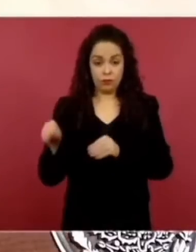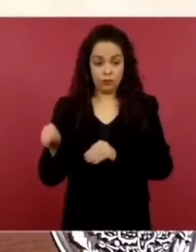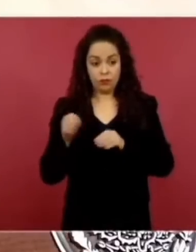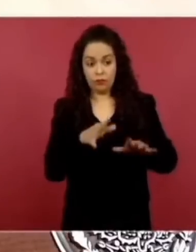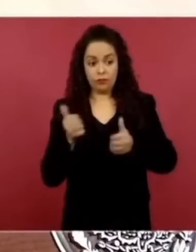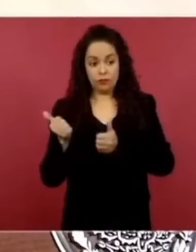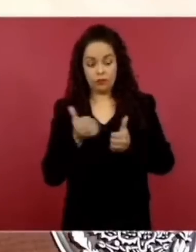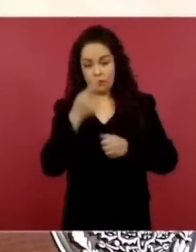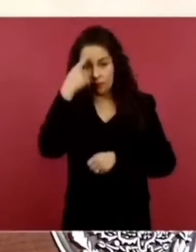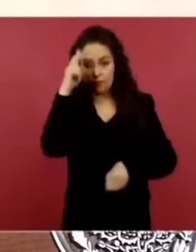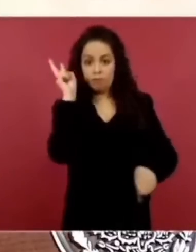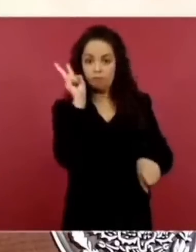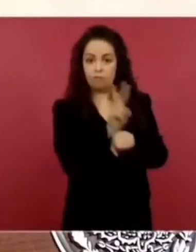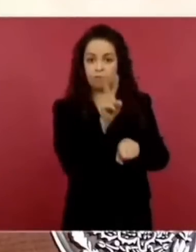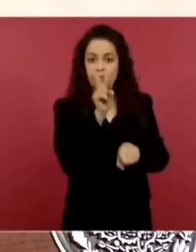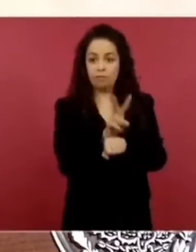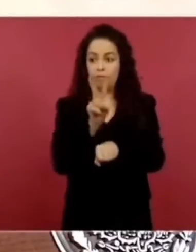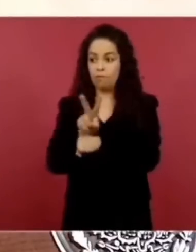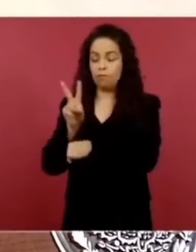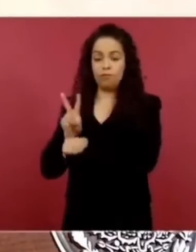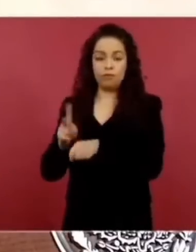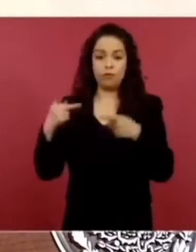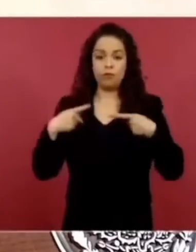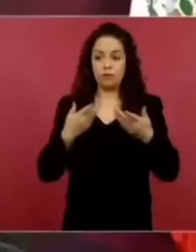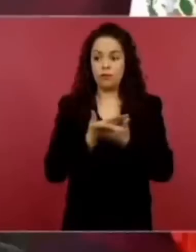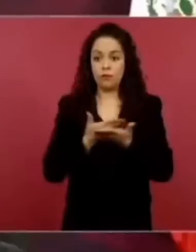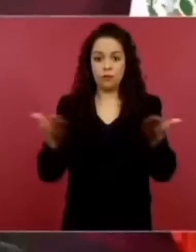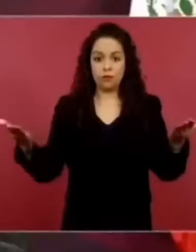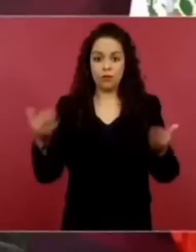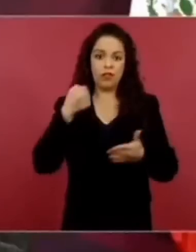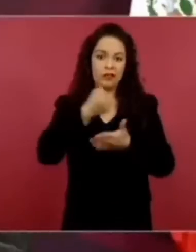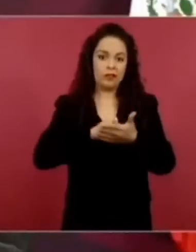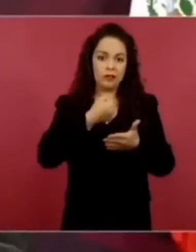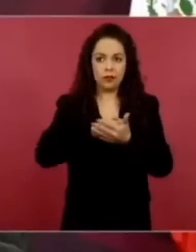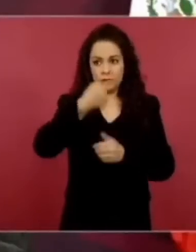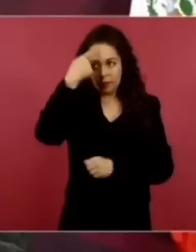buscando que se normalicen las cosas.